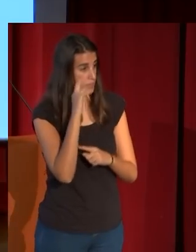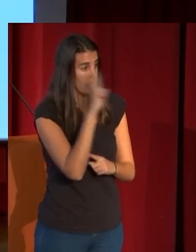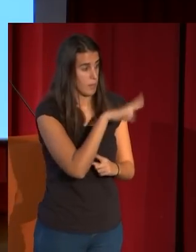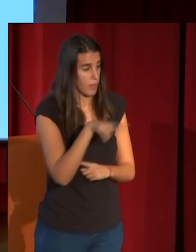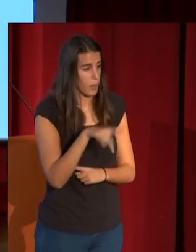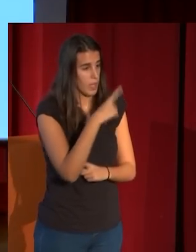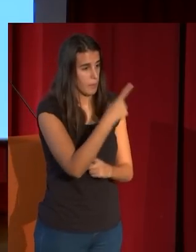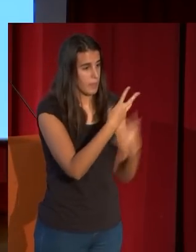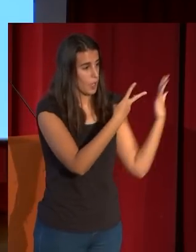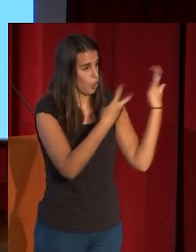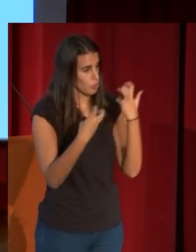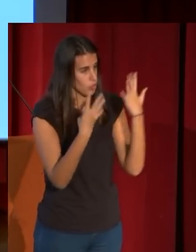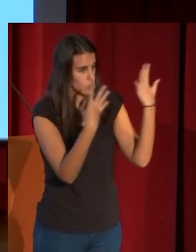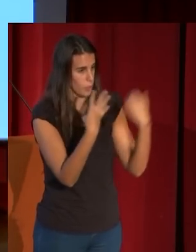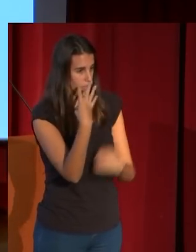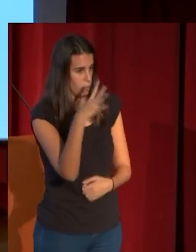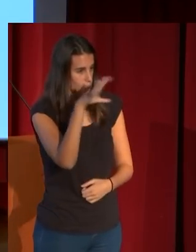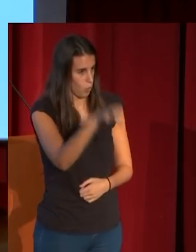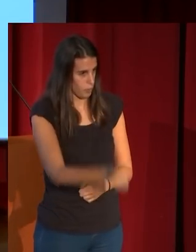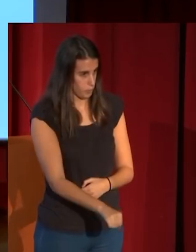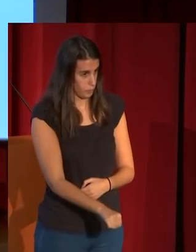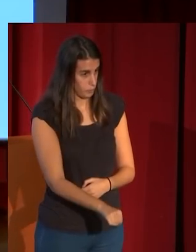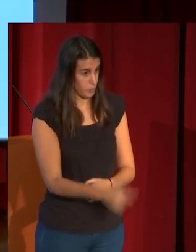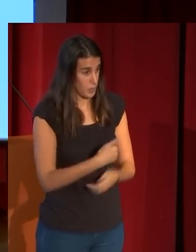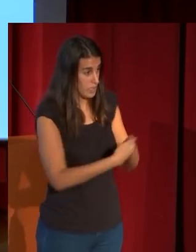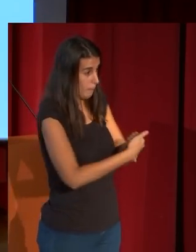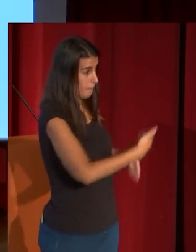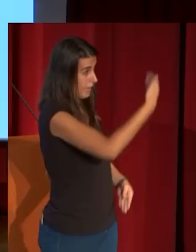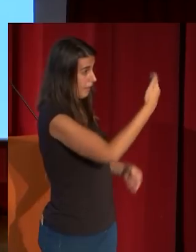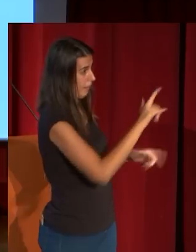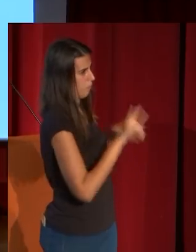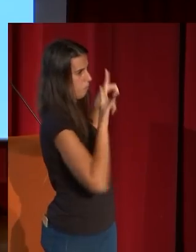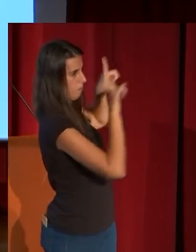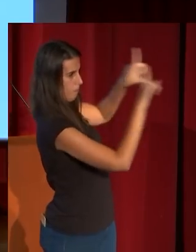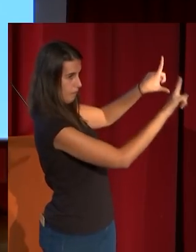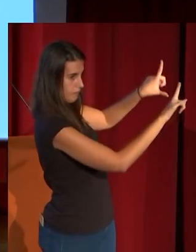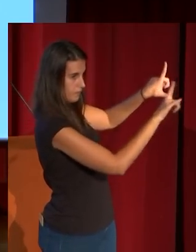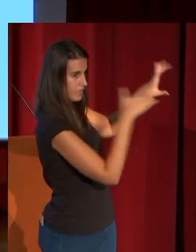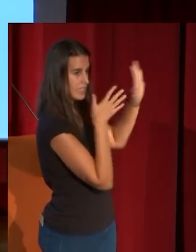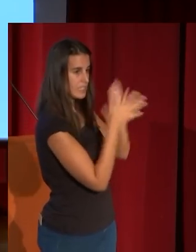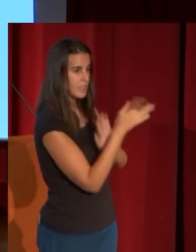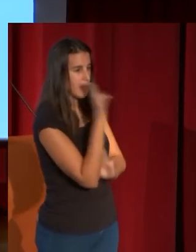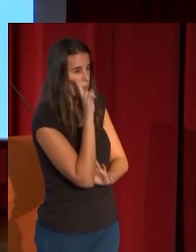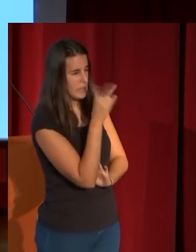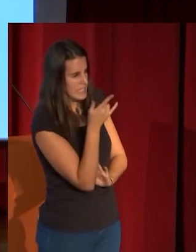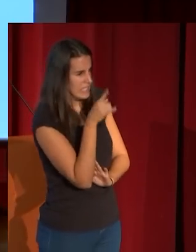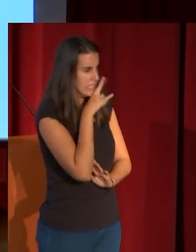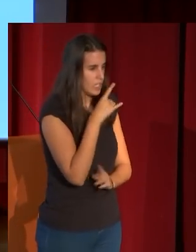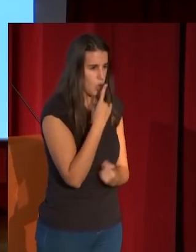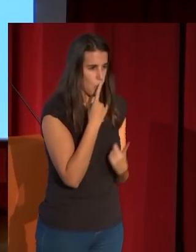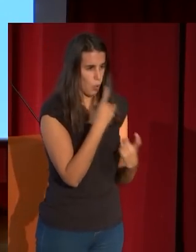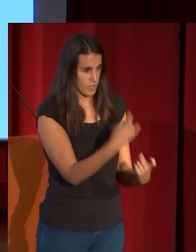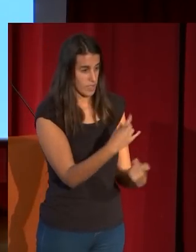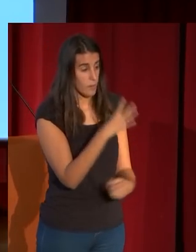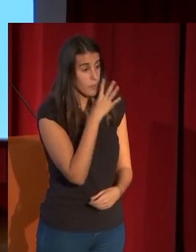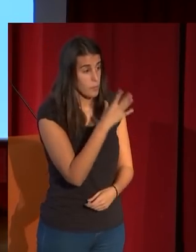1894, que se colocaba en una pared vertical, lo cual hacía que no se pudiera ver bien, porque